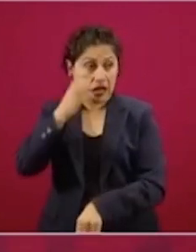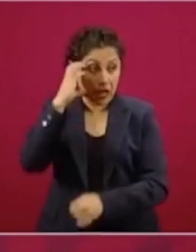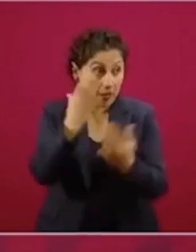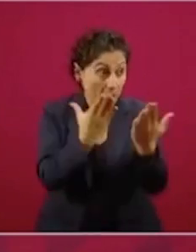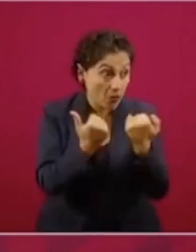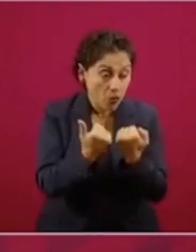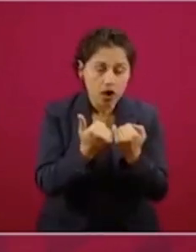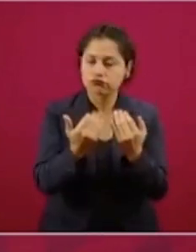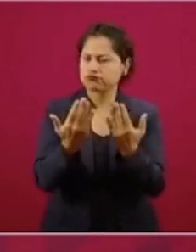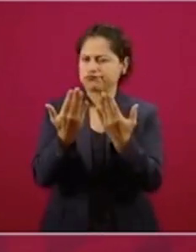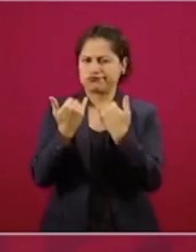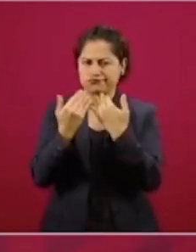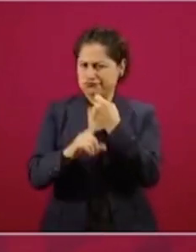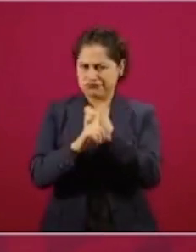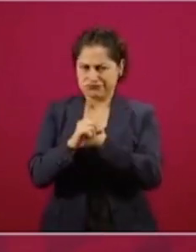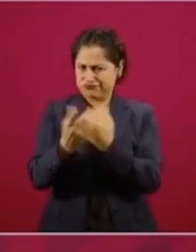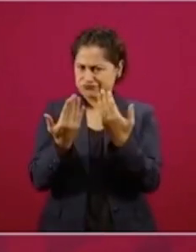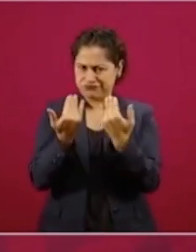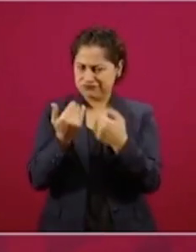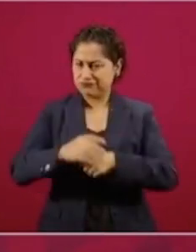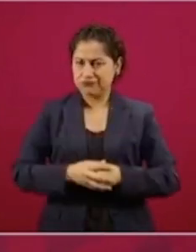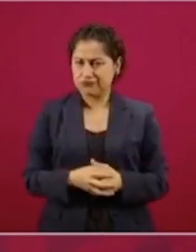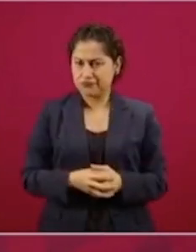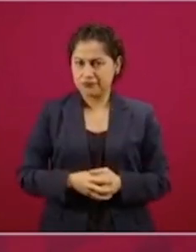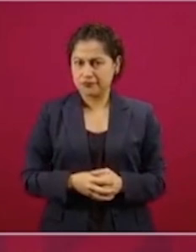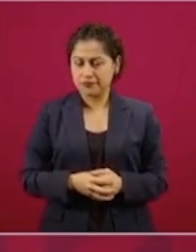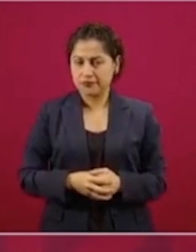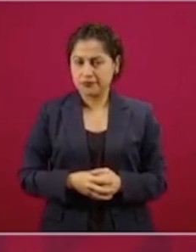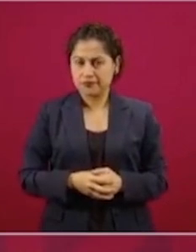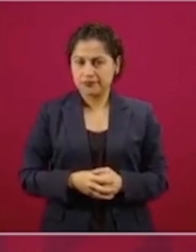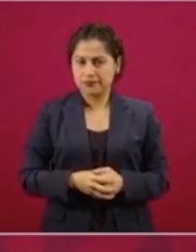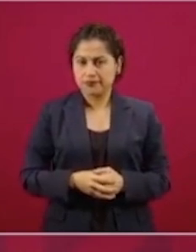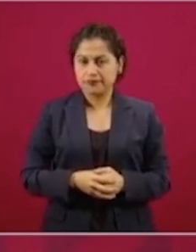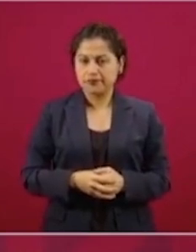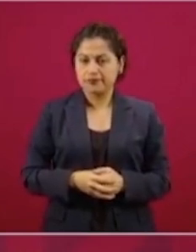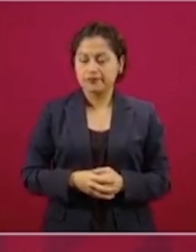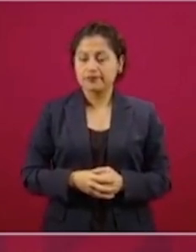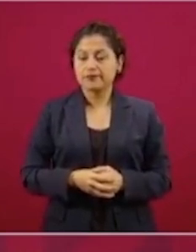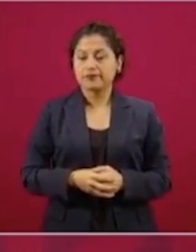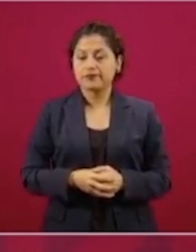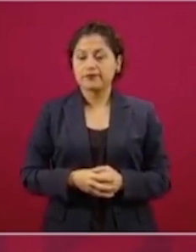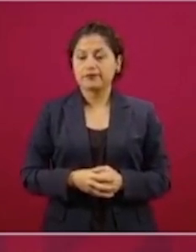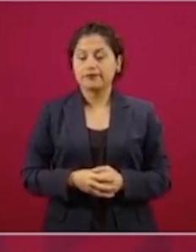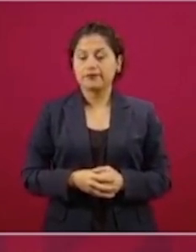posiblemente